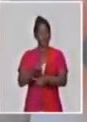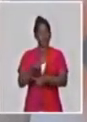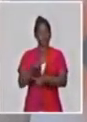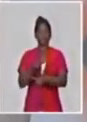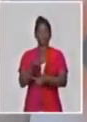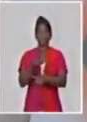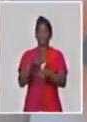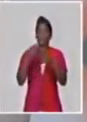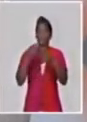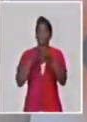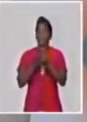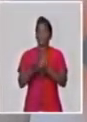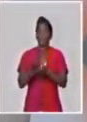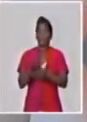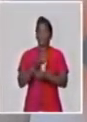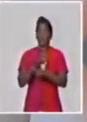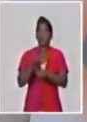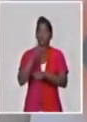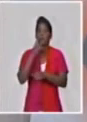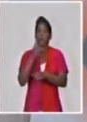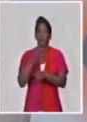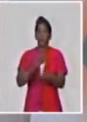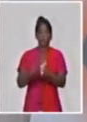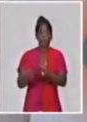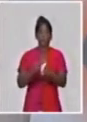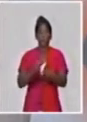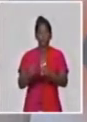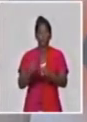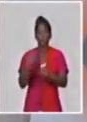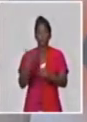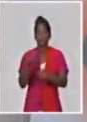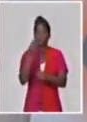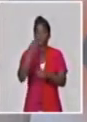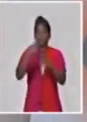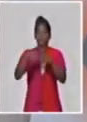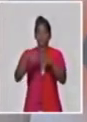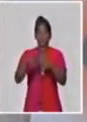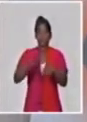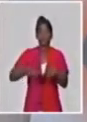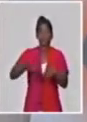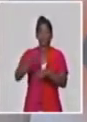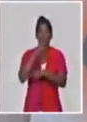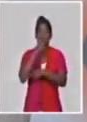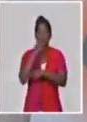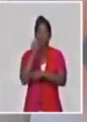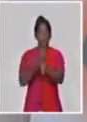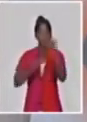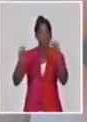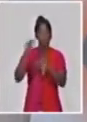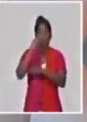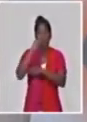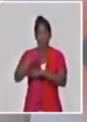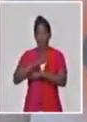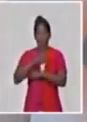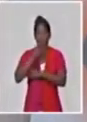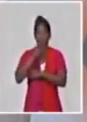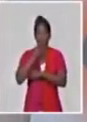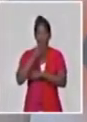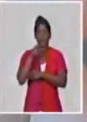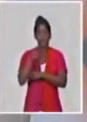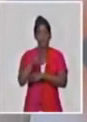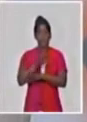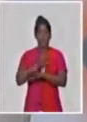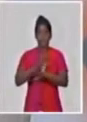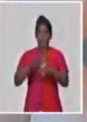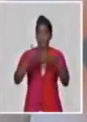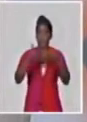de manera controlada, regulada, de forma tal que equitativamente alcance toda la población. Se abren, como ya dije, también las áreas de concentración de